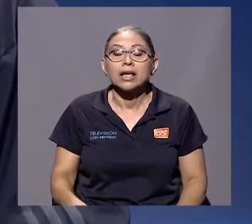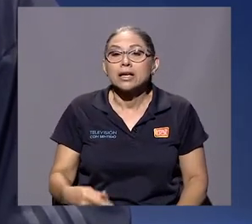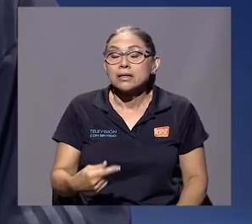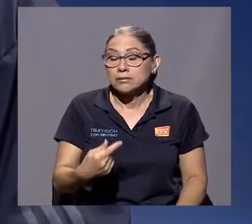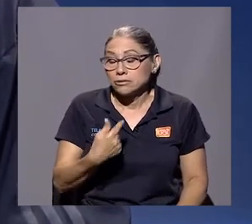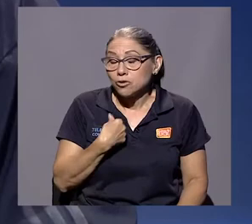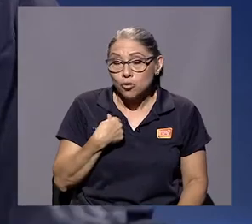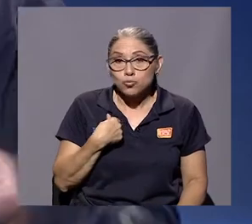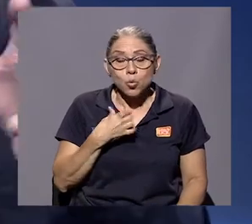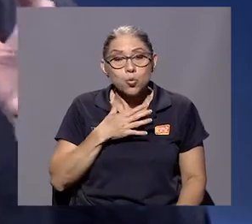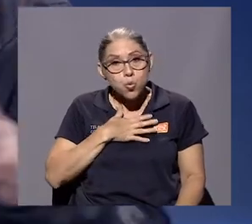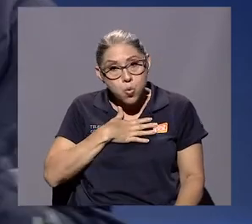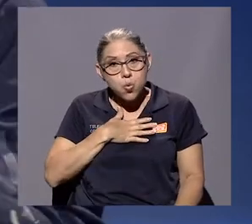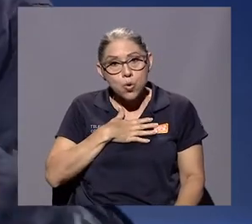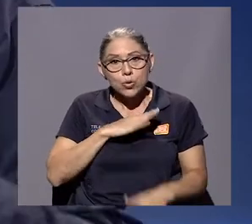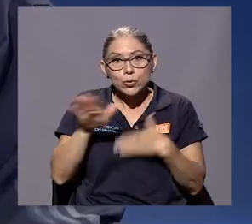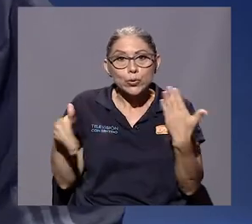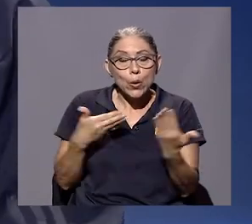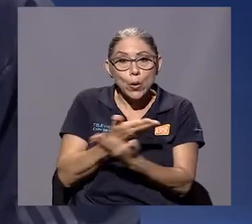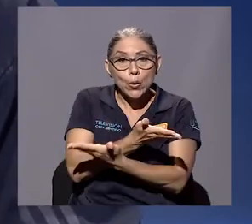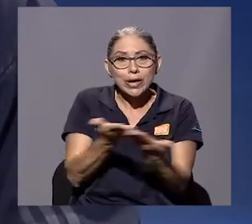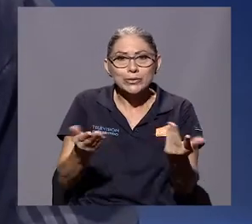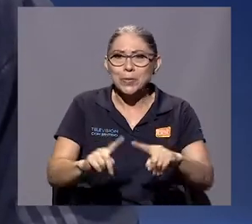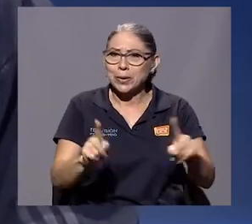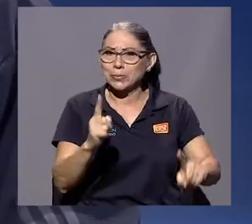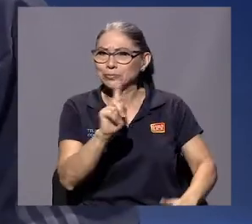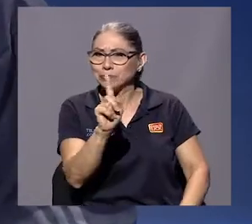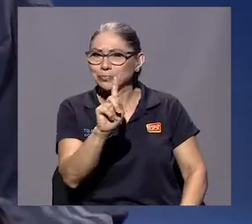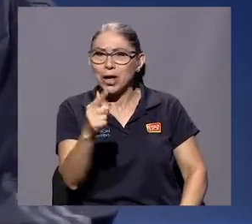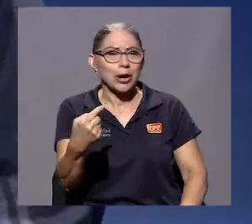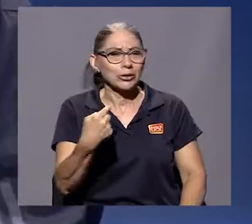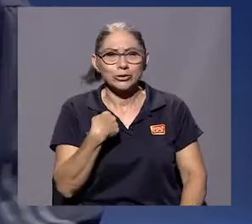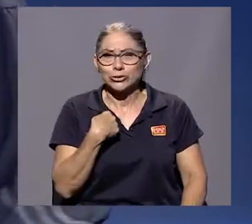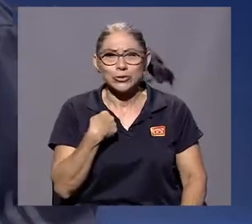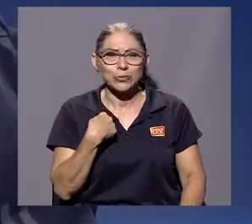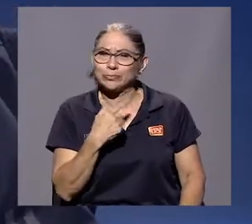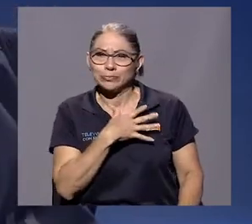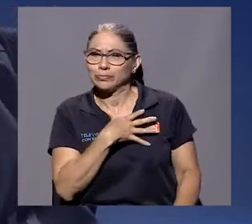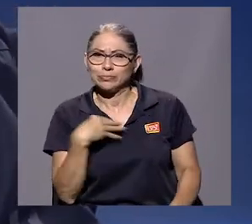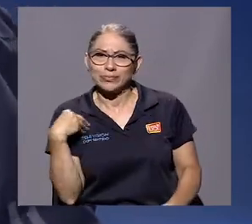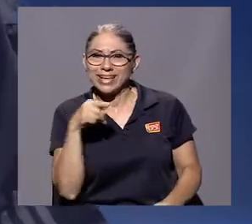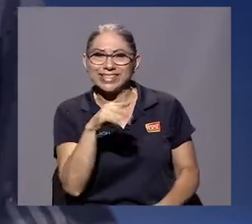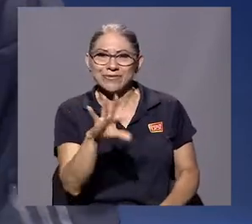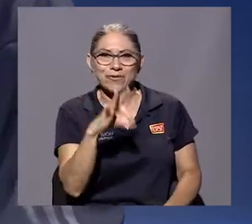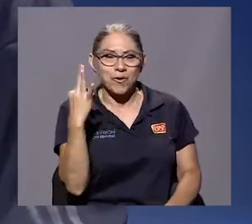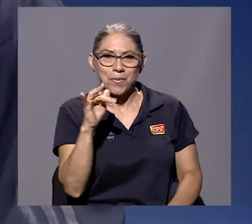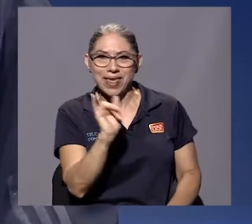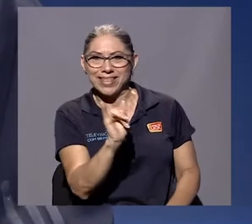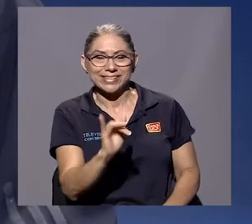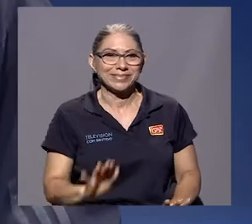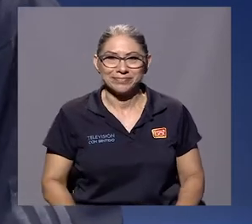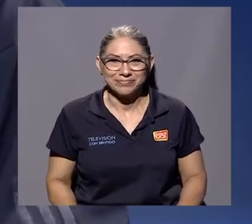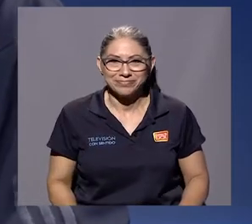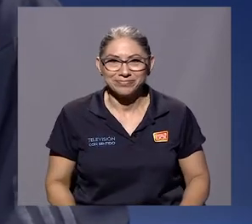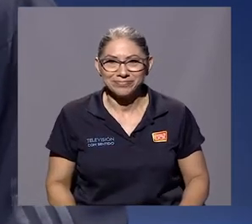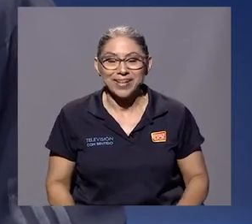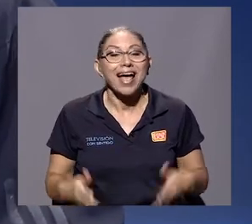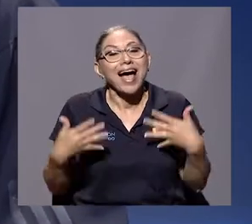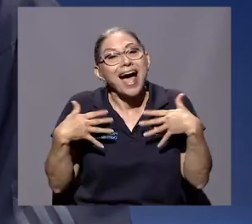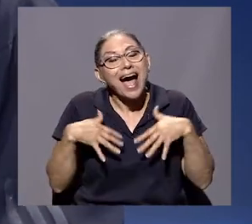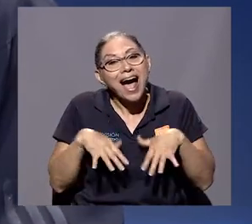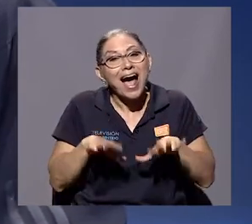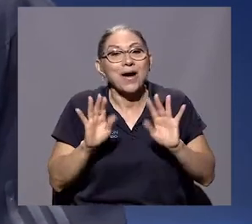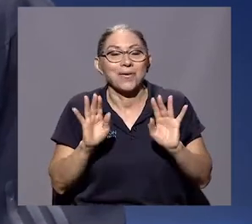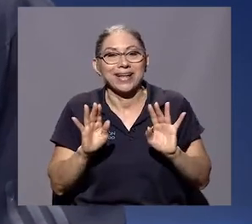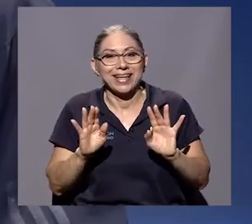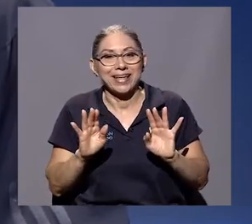Y yo le admiraba todo eso, pero no, yo no me sentía atraído por esa forma de ser, ¿verdad? Yo no... Aunque